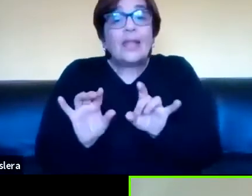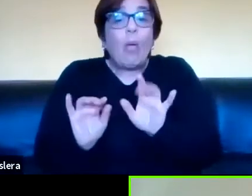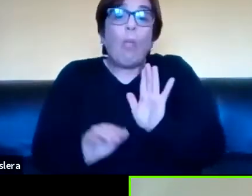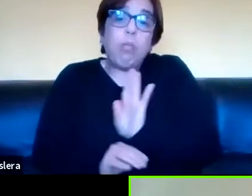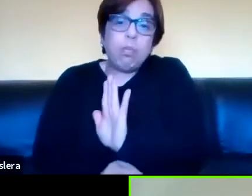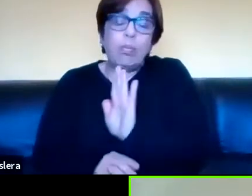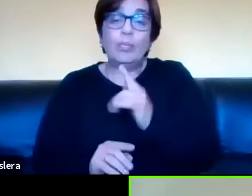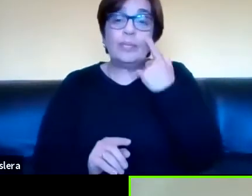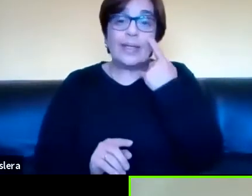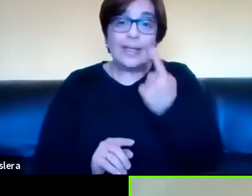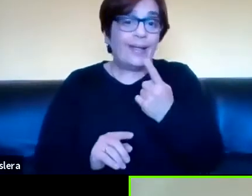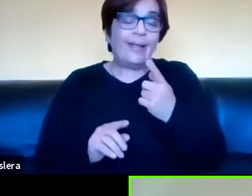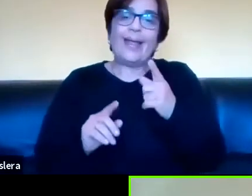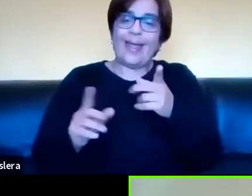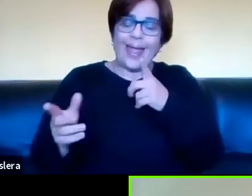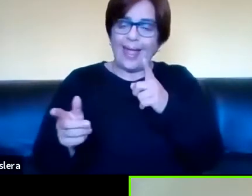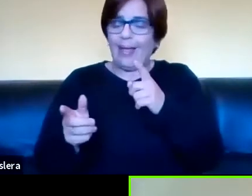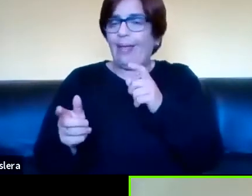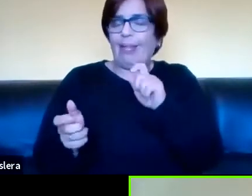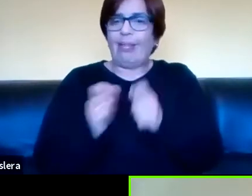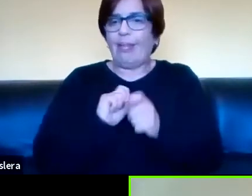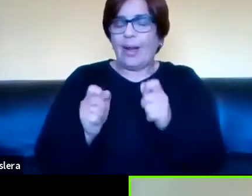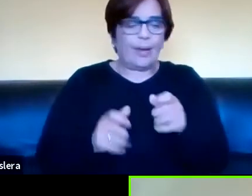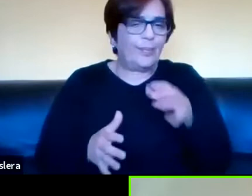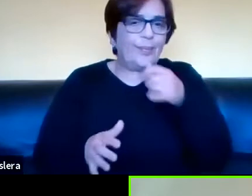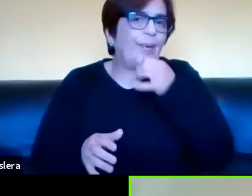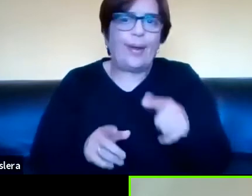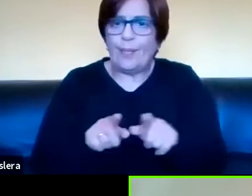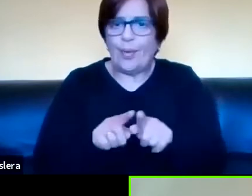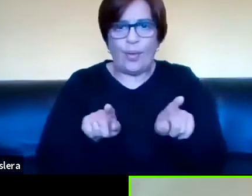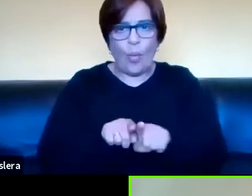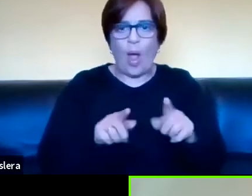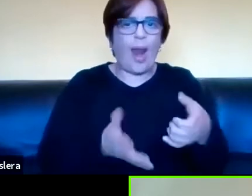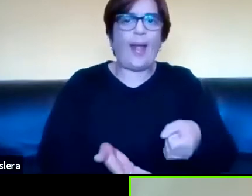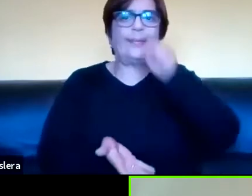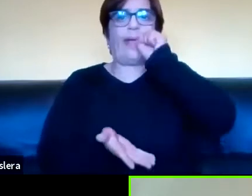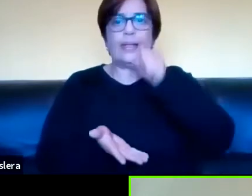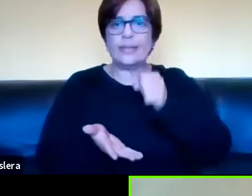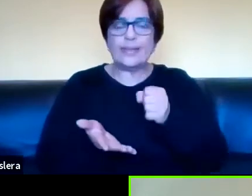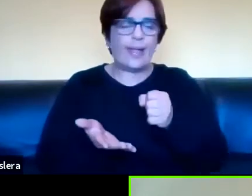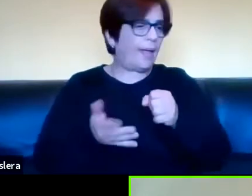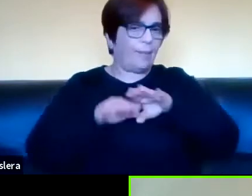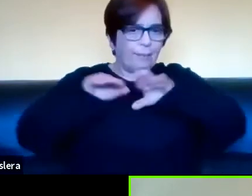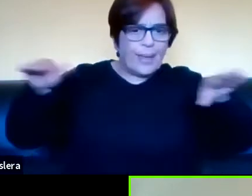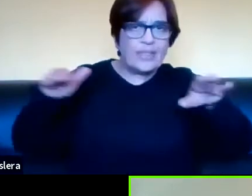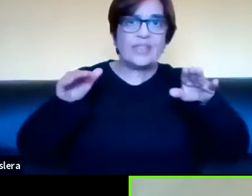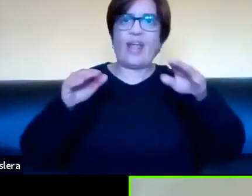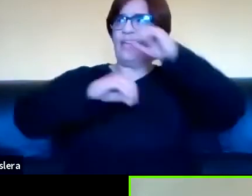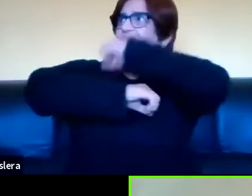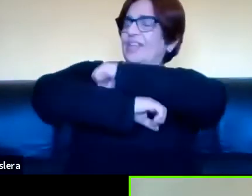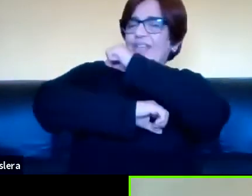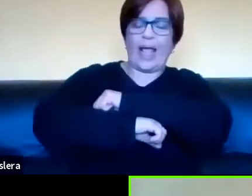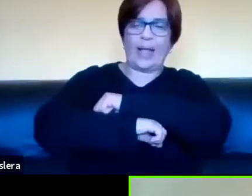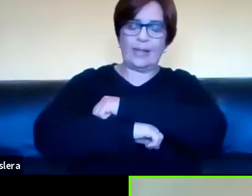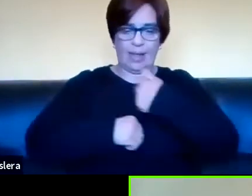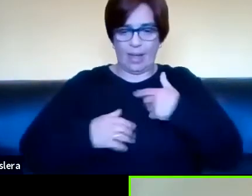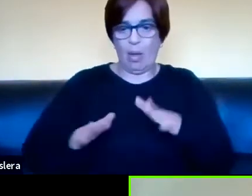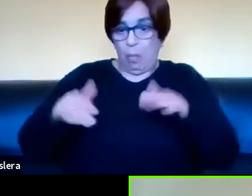que es tan manipulable como una taza, o como una mesa, o como una ventana. O sea, el texto se objetiva.